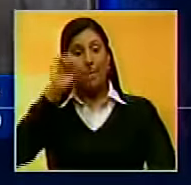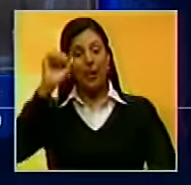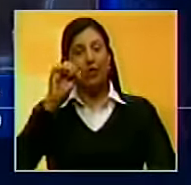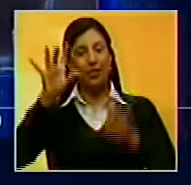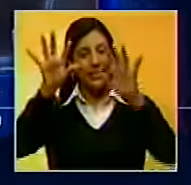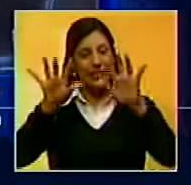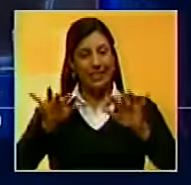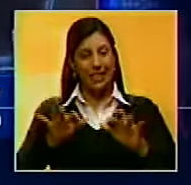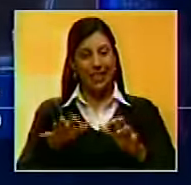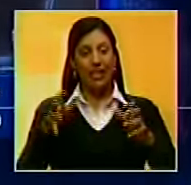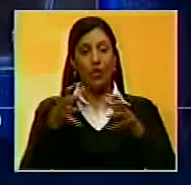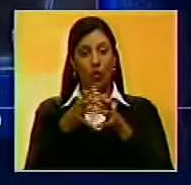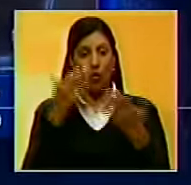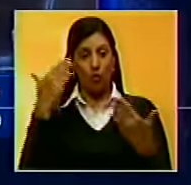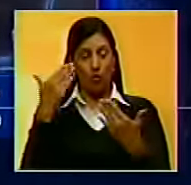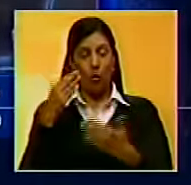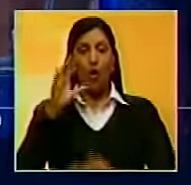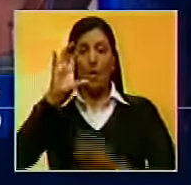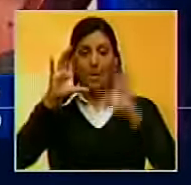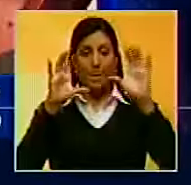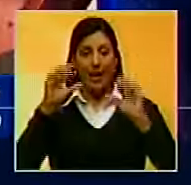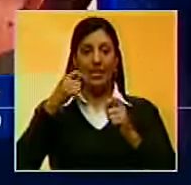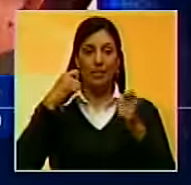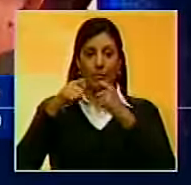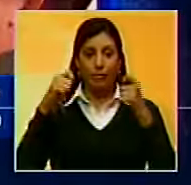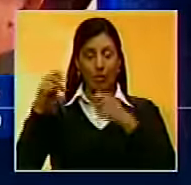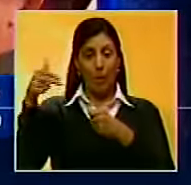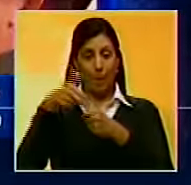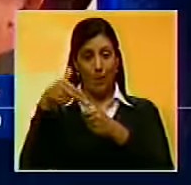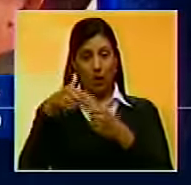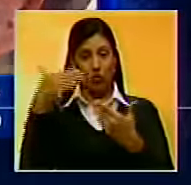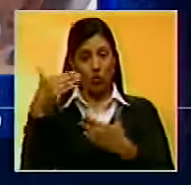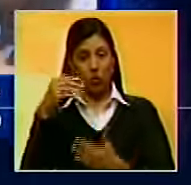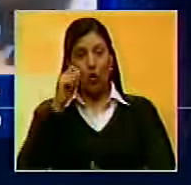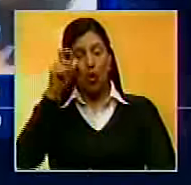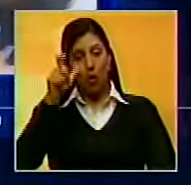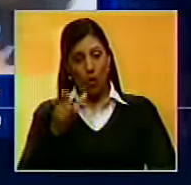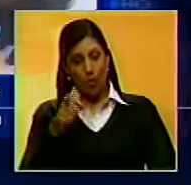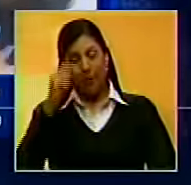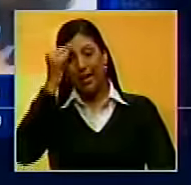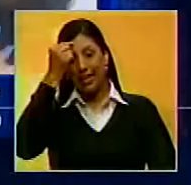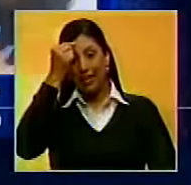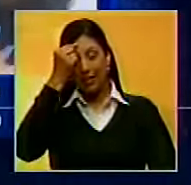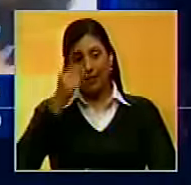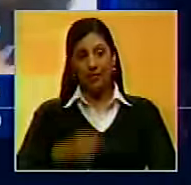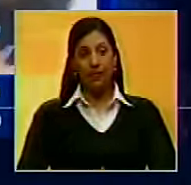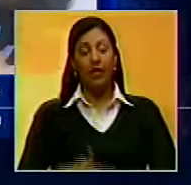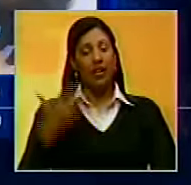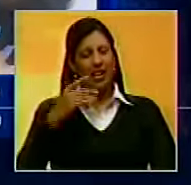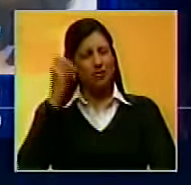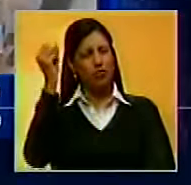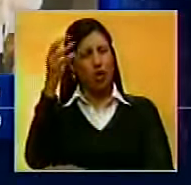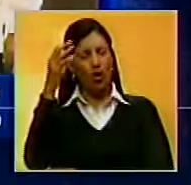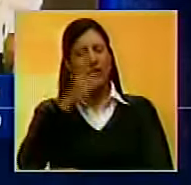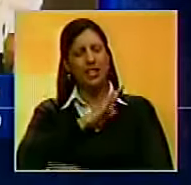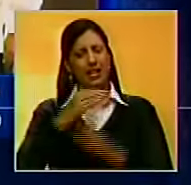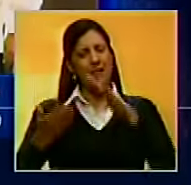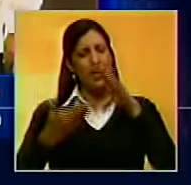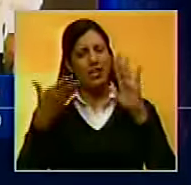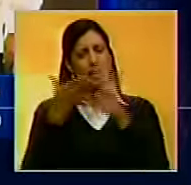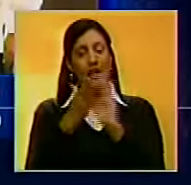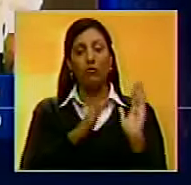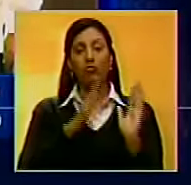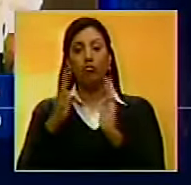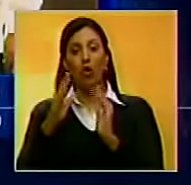con el secretario general de la Organización de Países Exportadores de Petróleo, Mohamed Senussi Barquindo. El Congreso estará basado en la